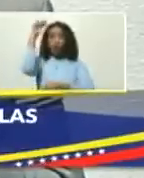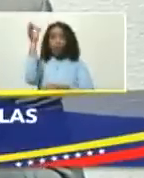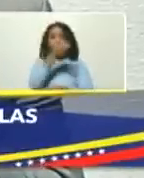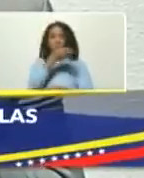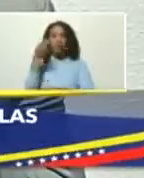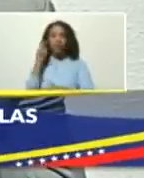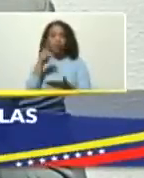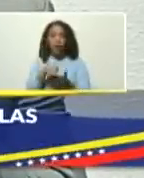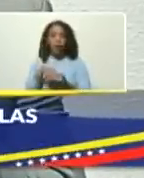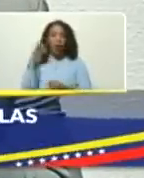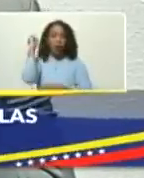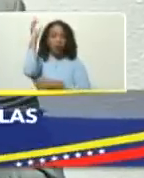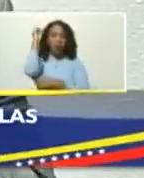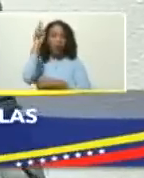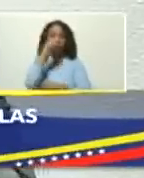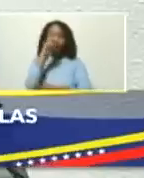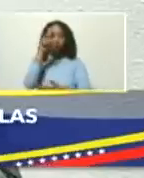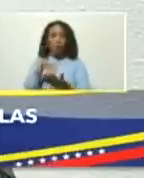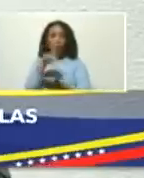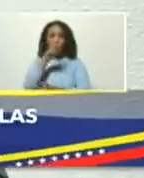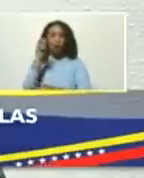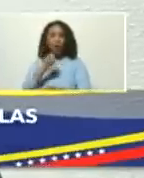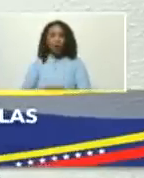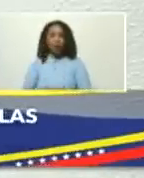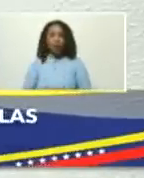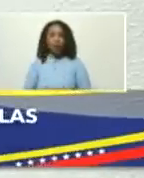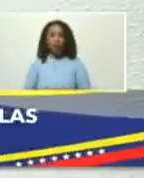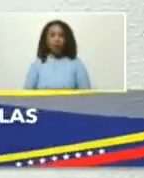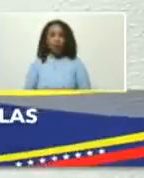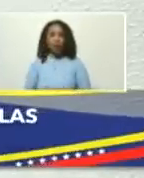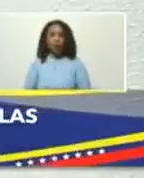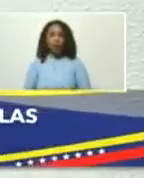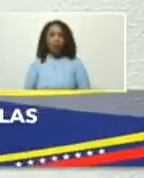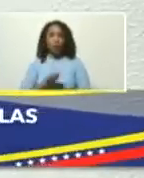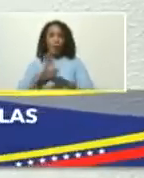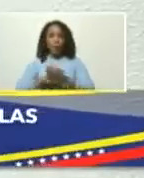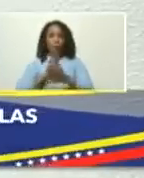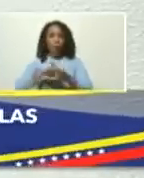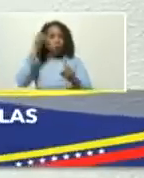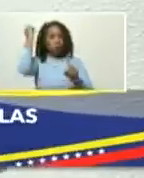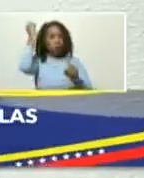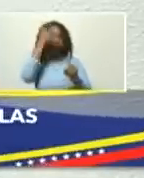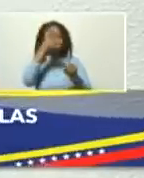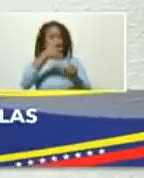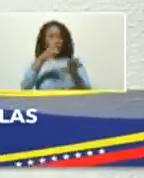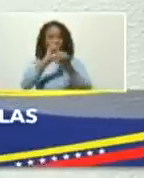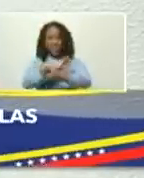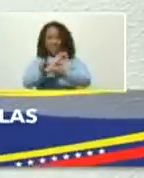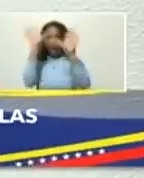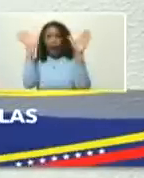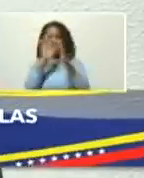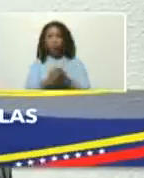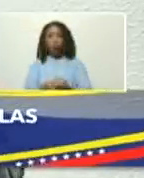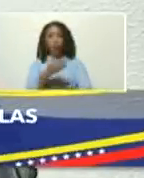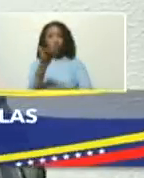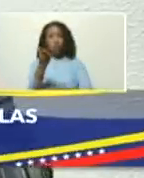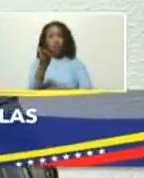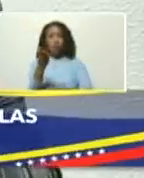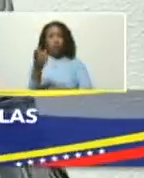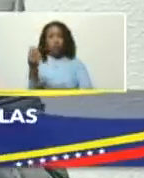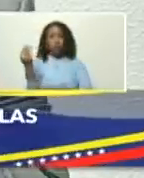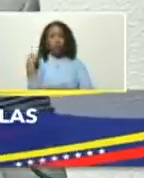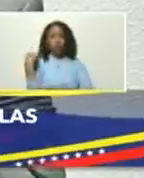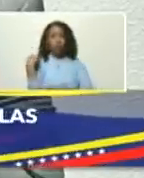cuando llegamos a la asamblea en el año 2020 por instrucciones explícitas que usted nos emanó